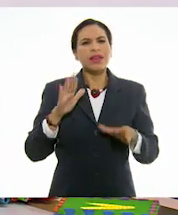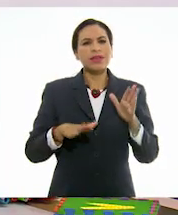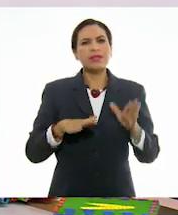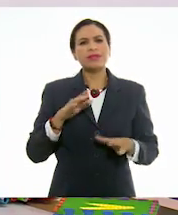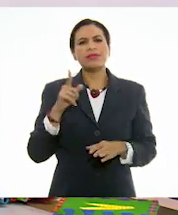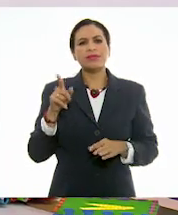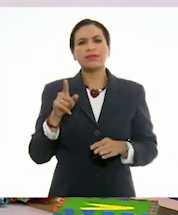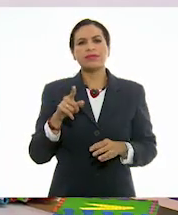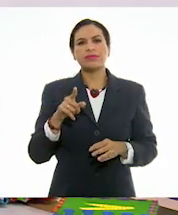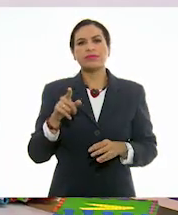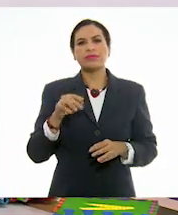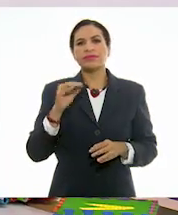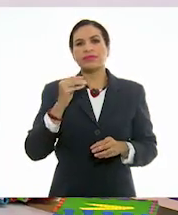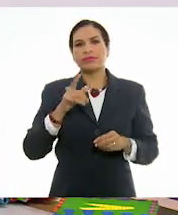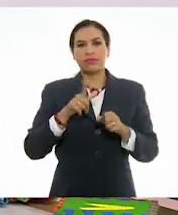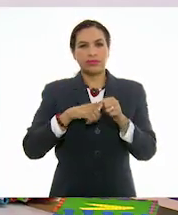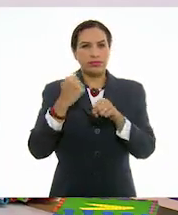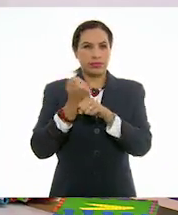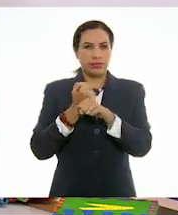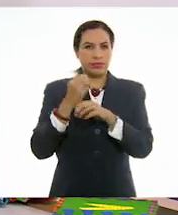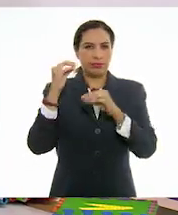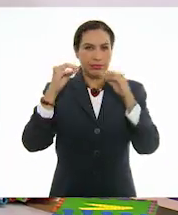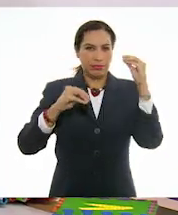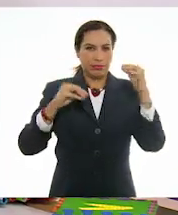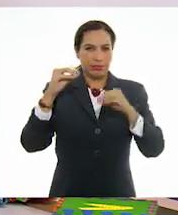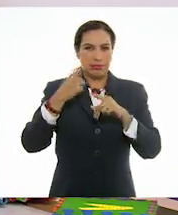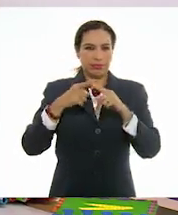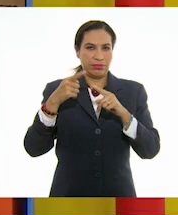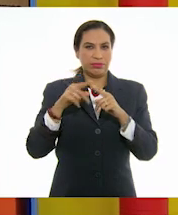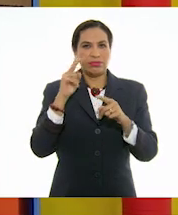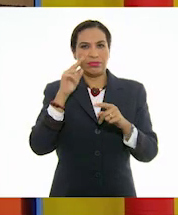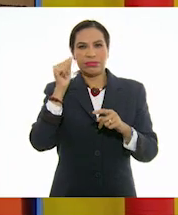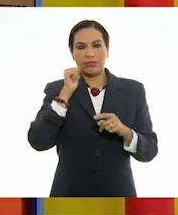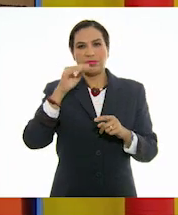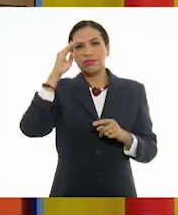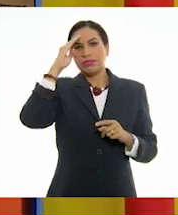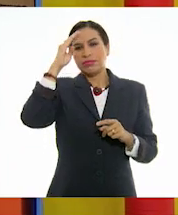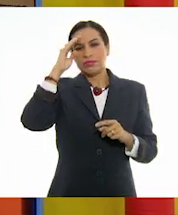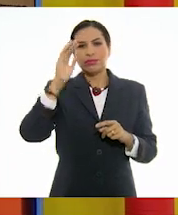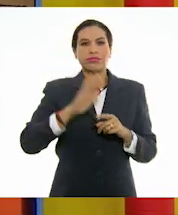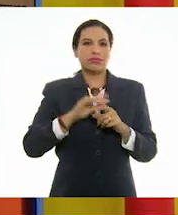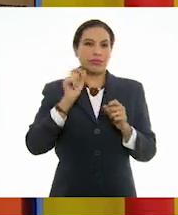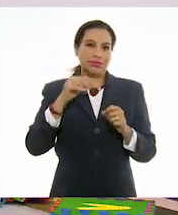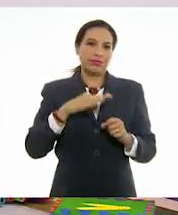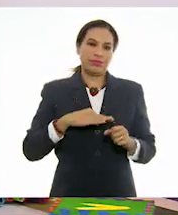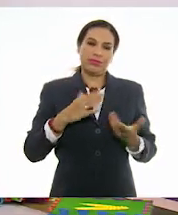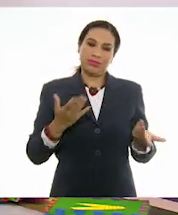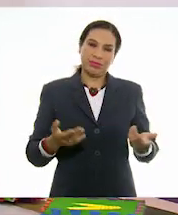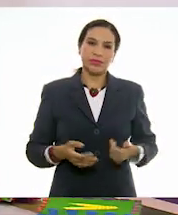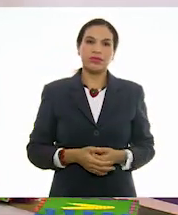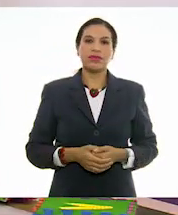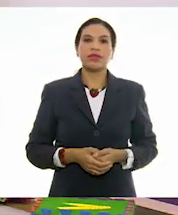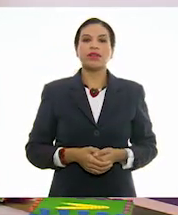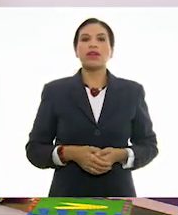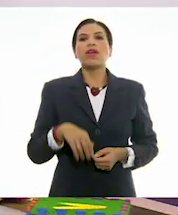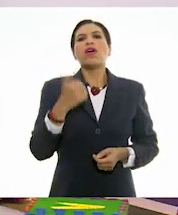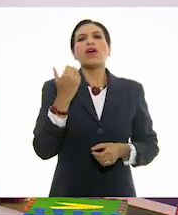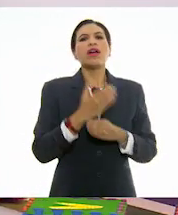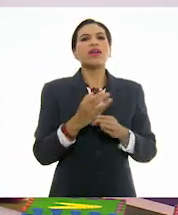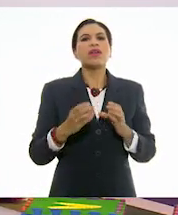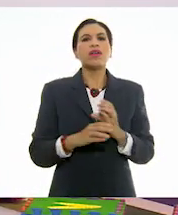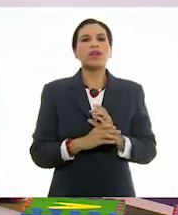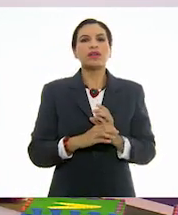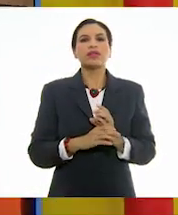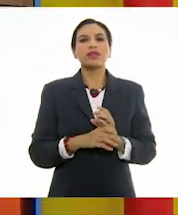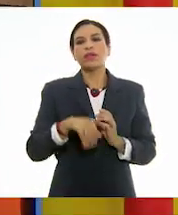probaba el color amarillo de la pintura. cierto. Pensando que era parte de la felicidad. Bueno, ahora vamos a ver otra obra